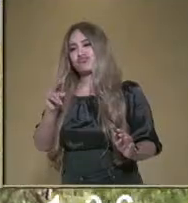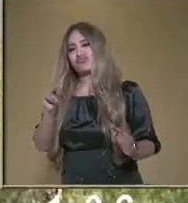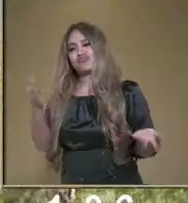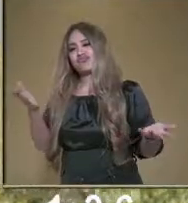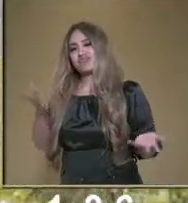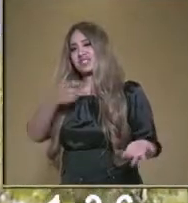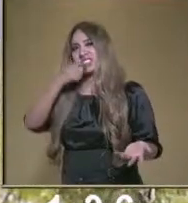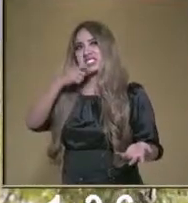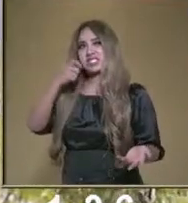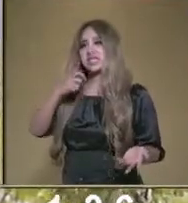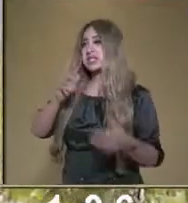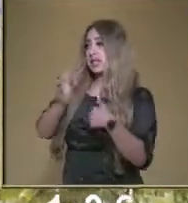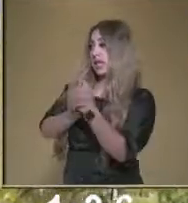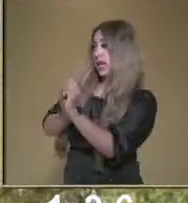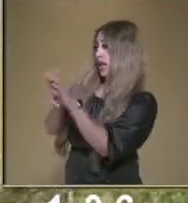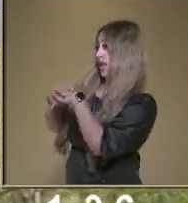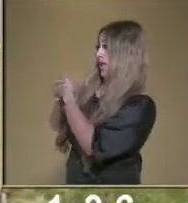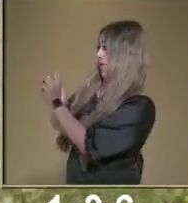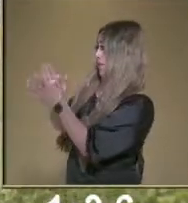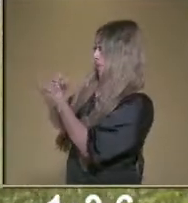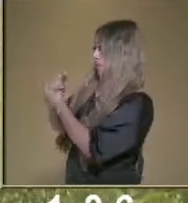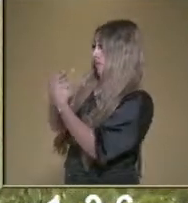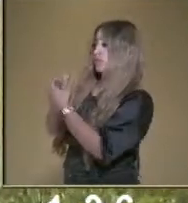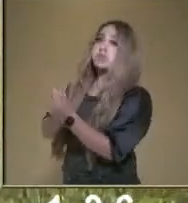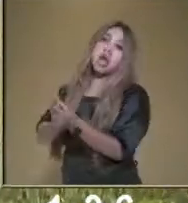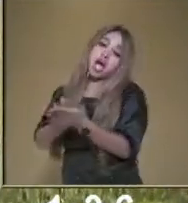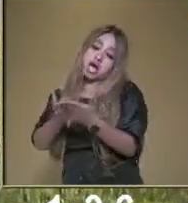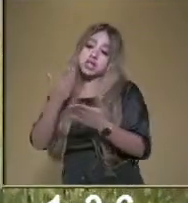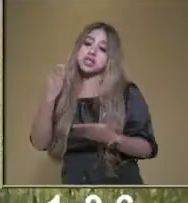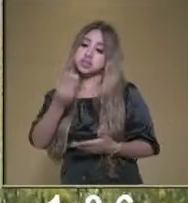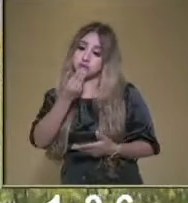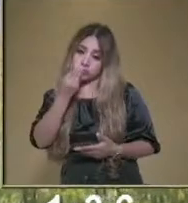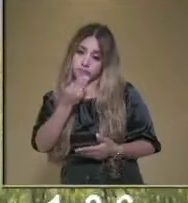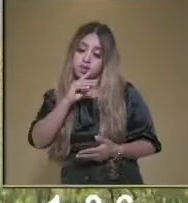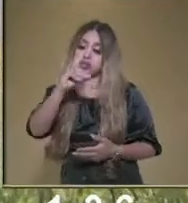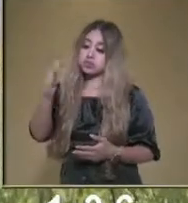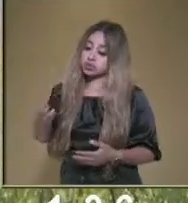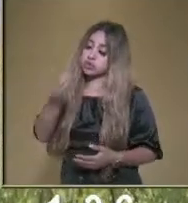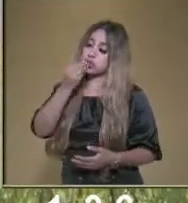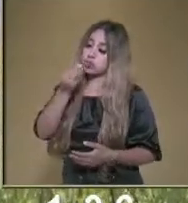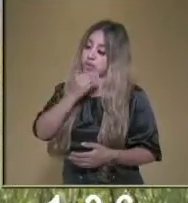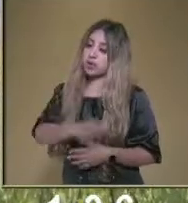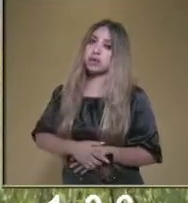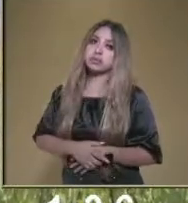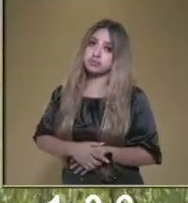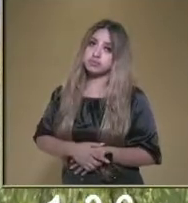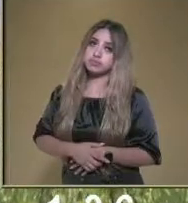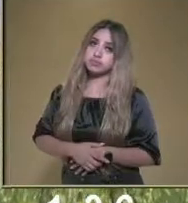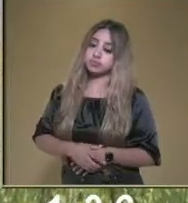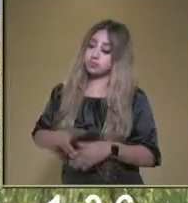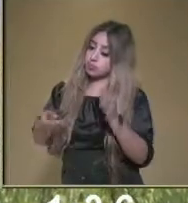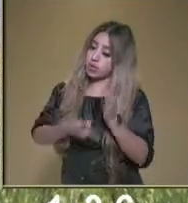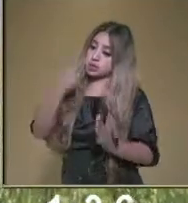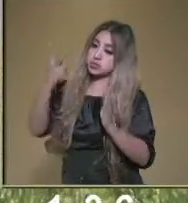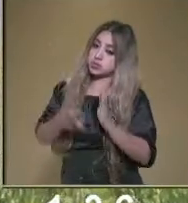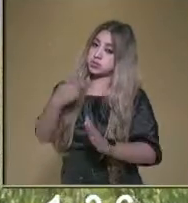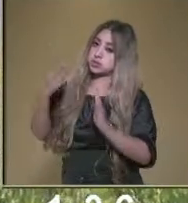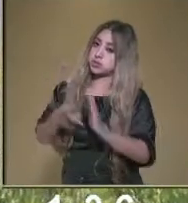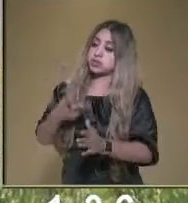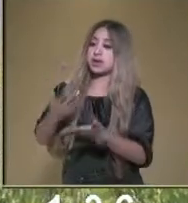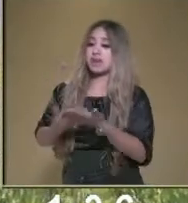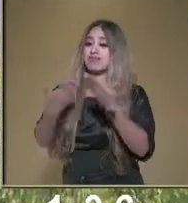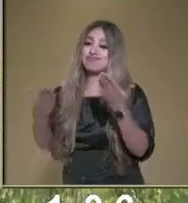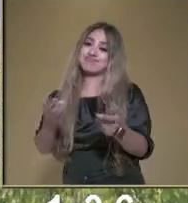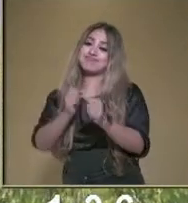nos lavamos las manos antes de comer, después de comer, y otras veces más. Y más porque ahorita estamos en